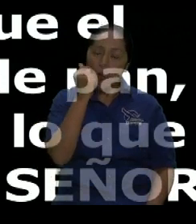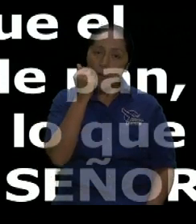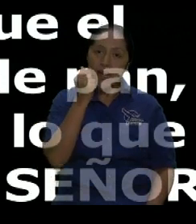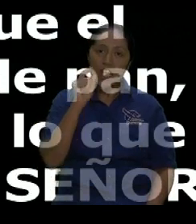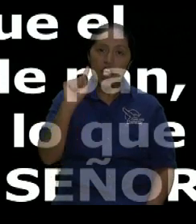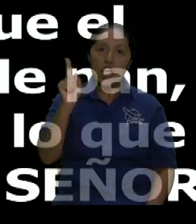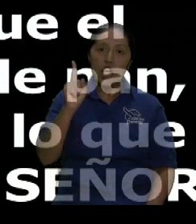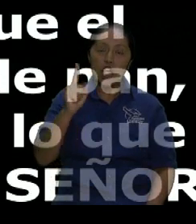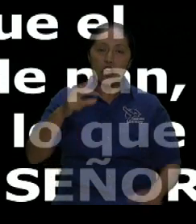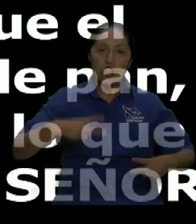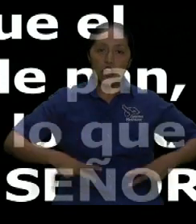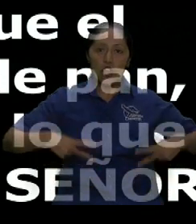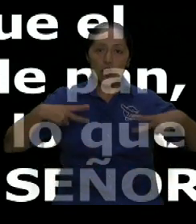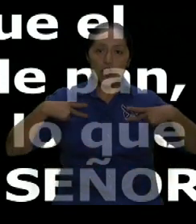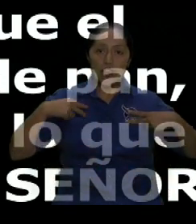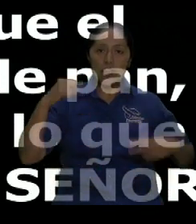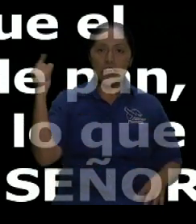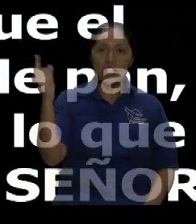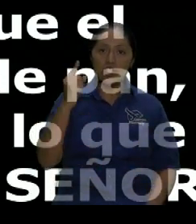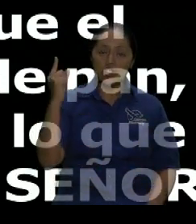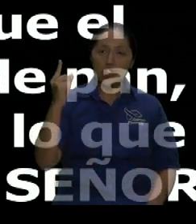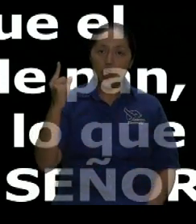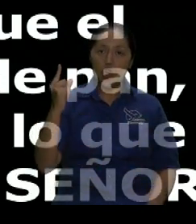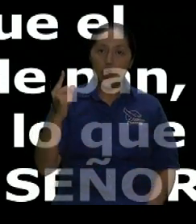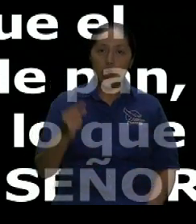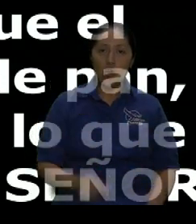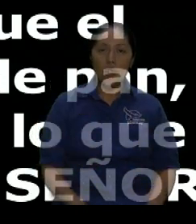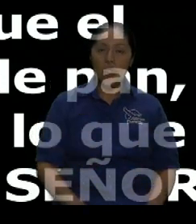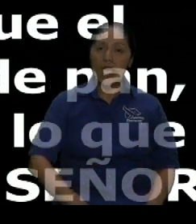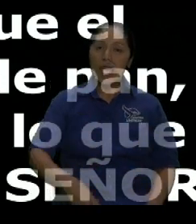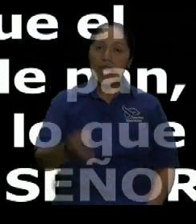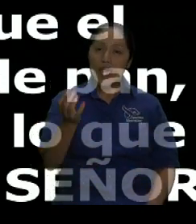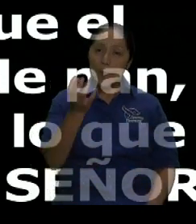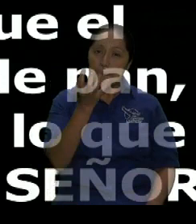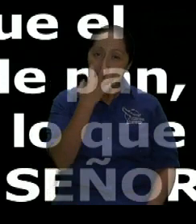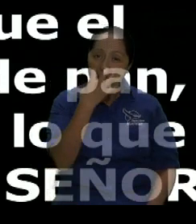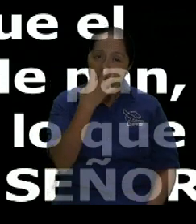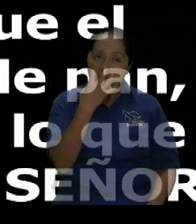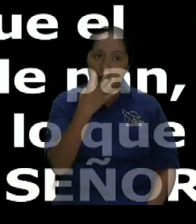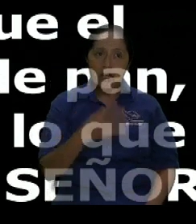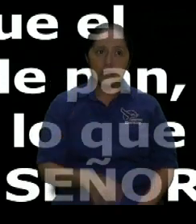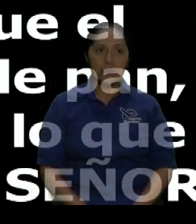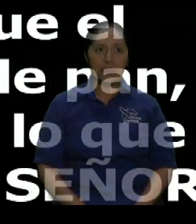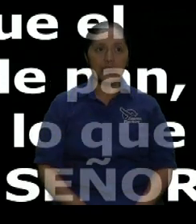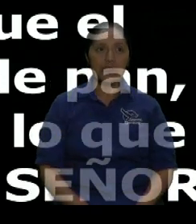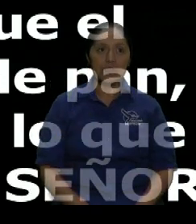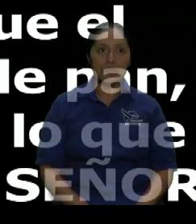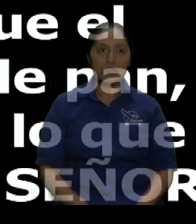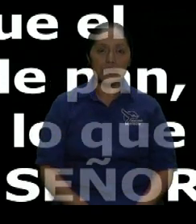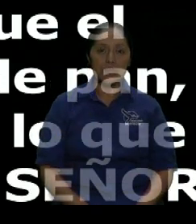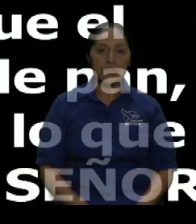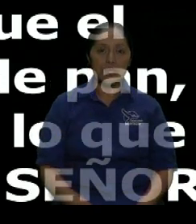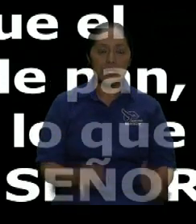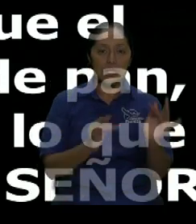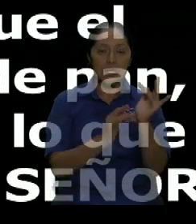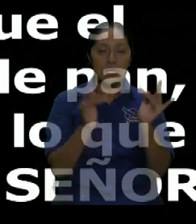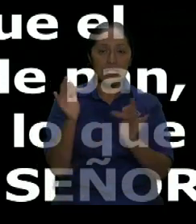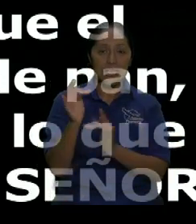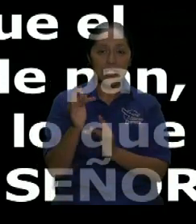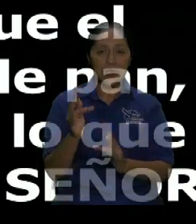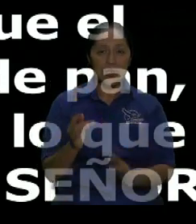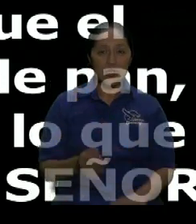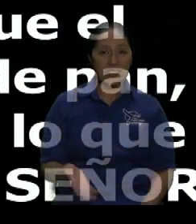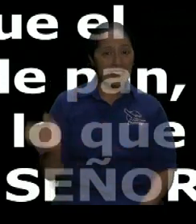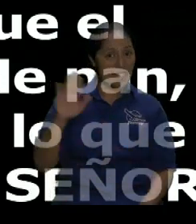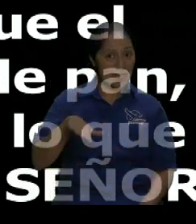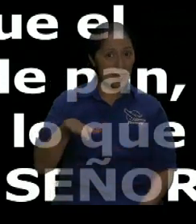No solo vive de pan. Y me impresiona cómo dice eso porque después el Señor Jesucristo lo explica de una, bueno,